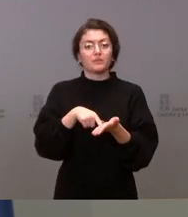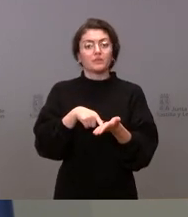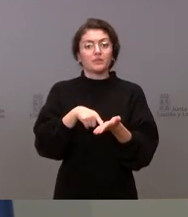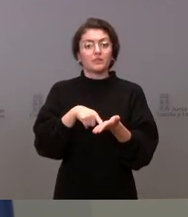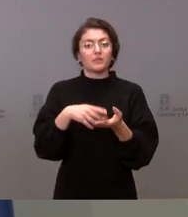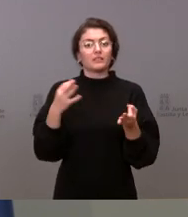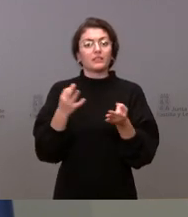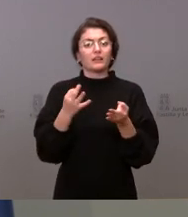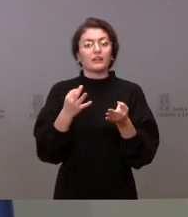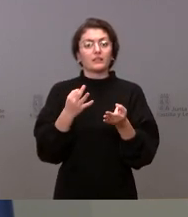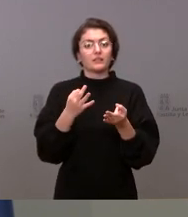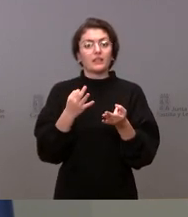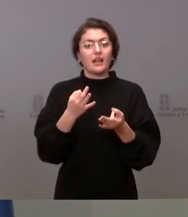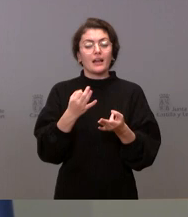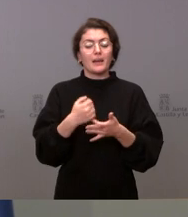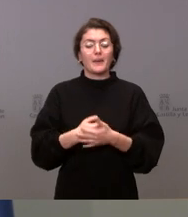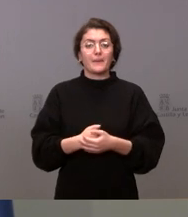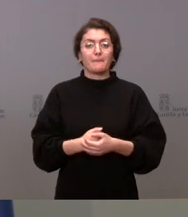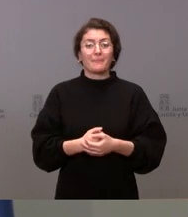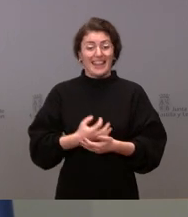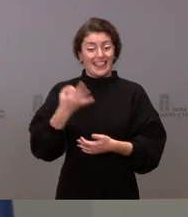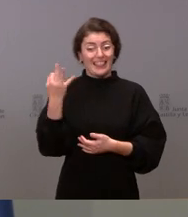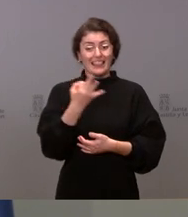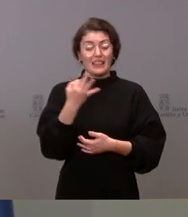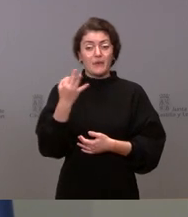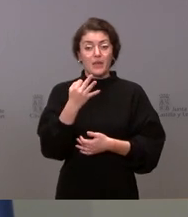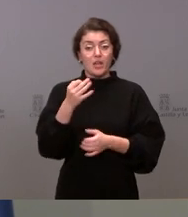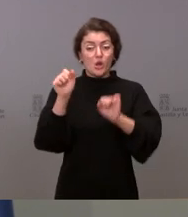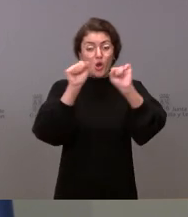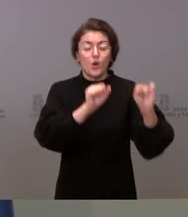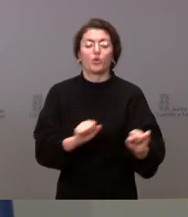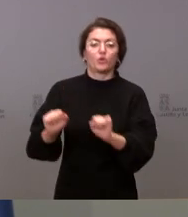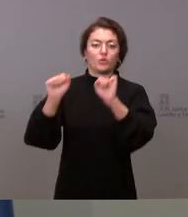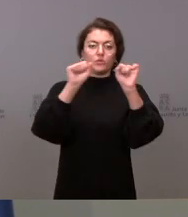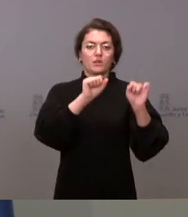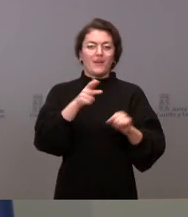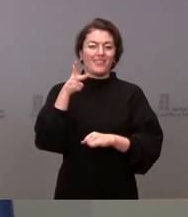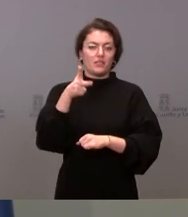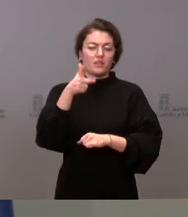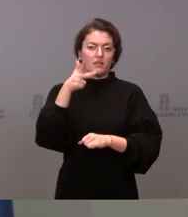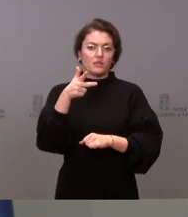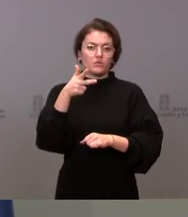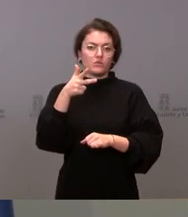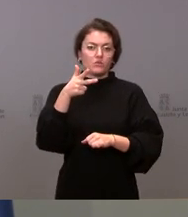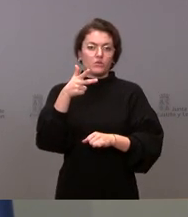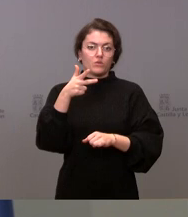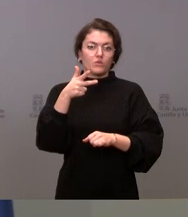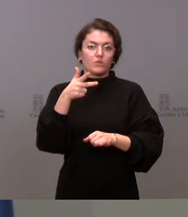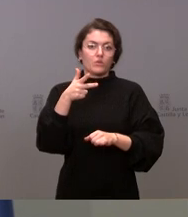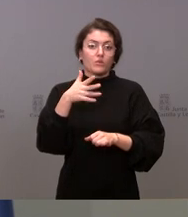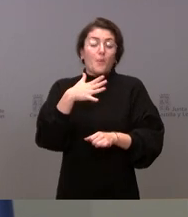imprescindible conservar el derecho a la presunción de inocencia en este país, en este caso,